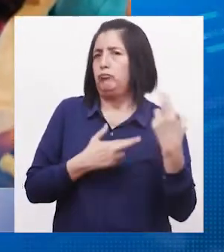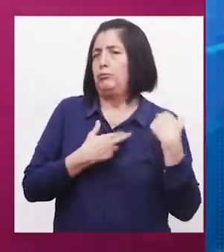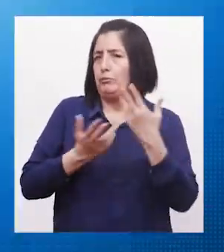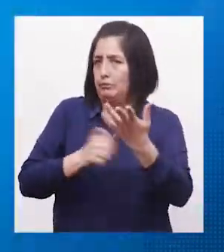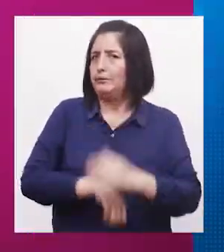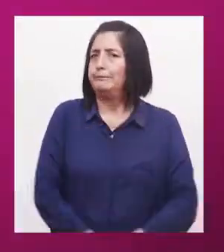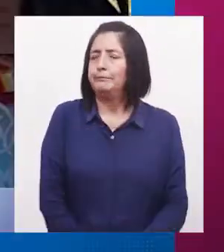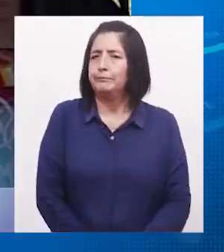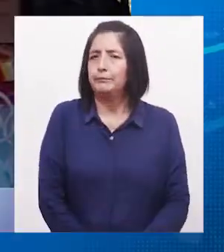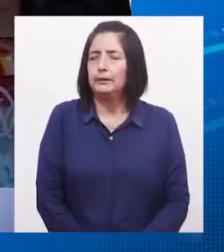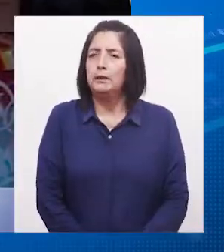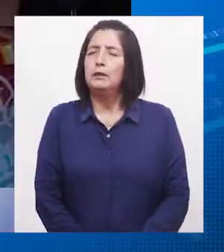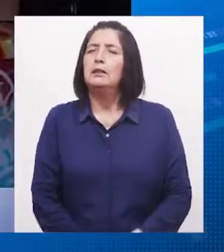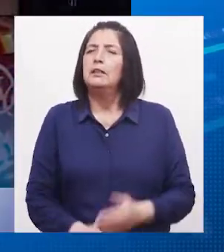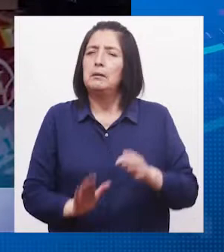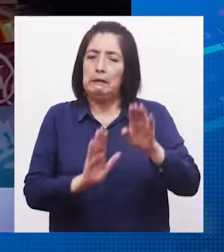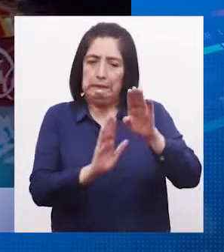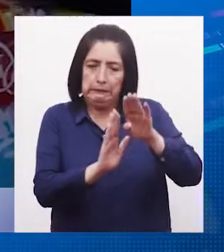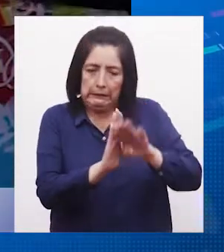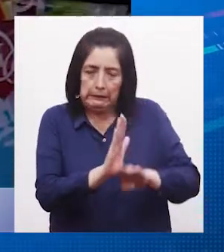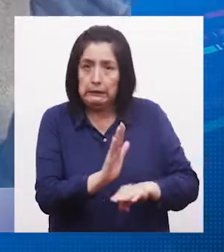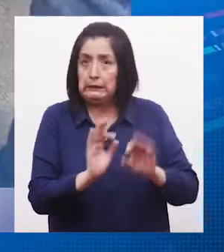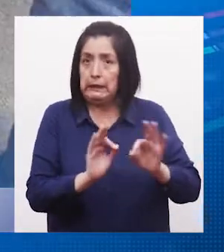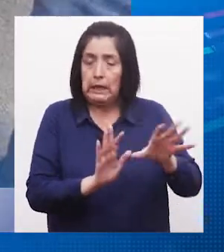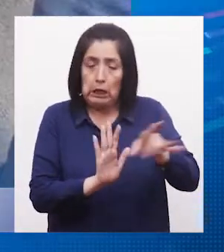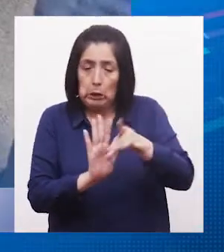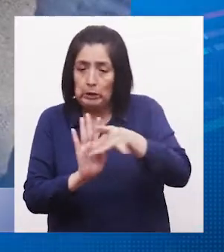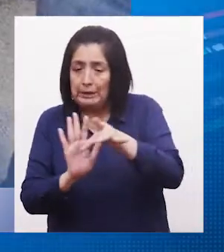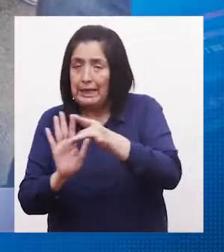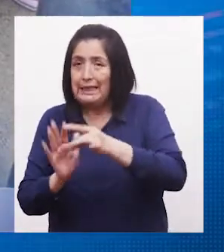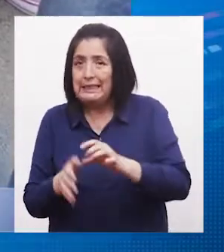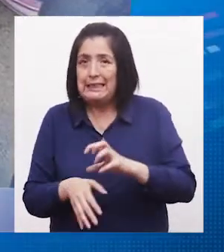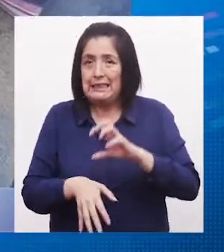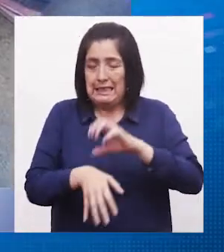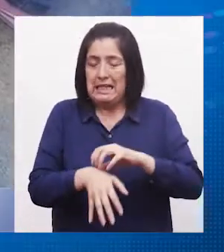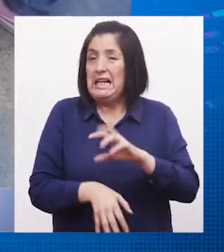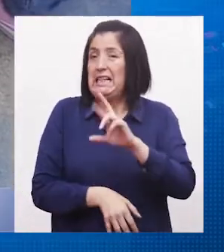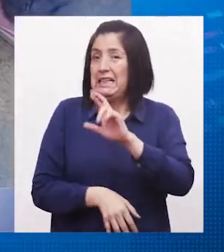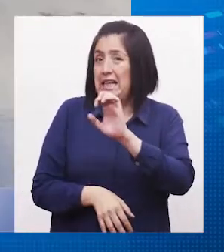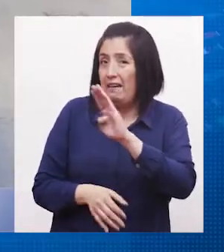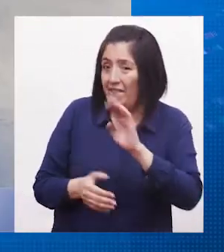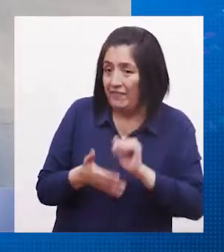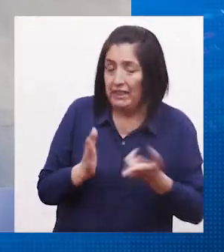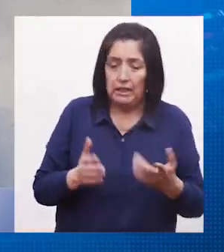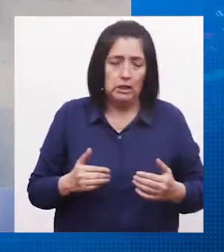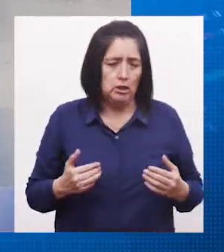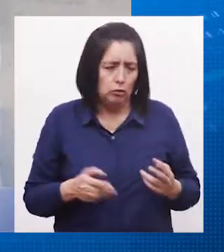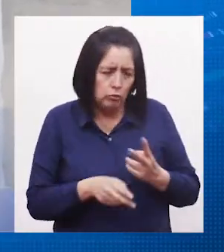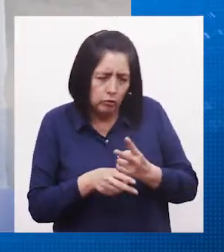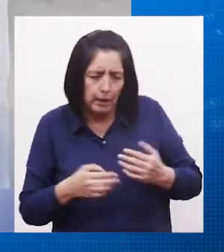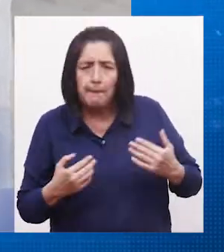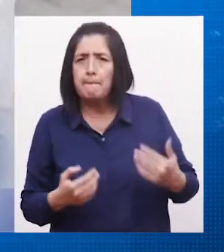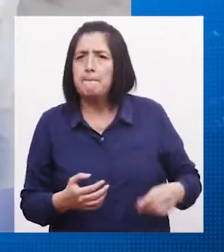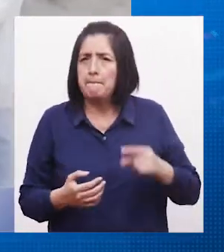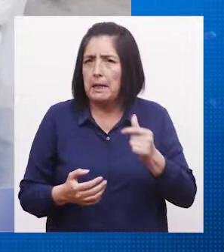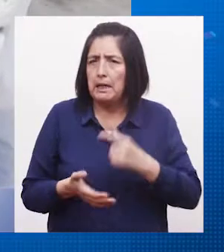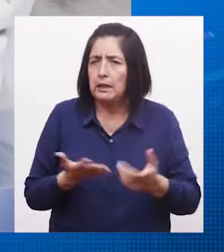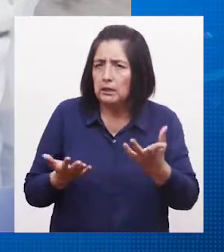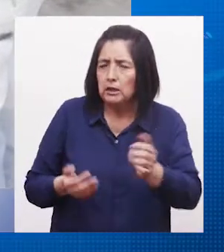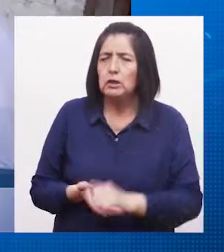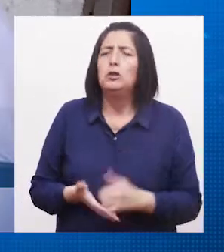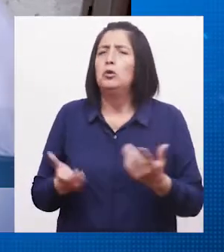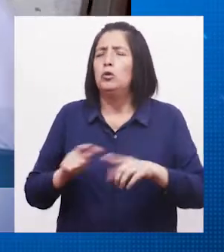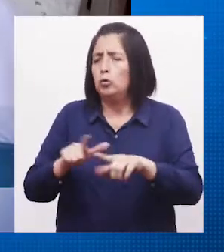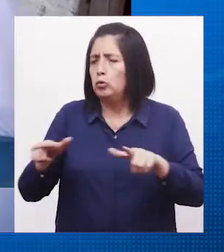Con el fin de disminuir el riesgo del contagio de rabia Y como parte de la tenencia responsable de canes Las direzas San Martín y